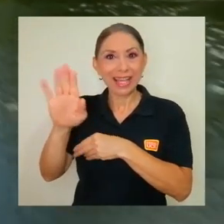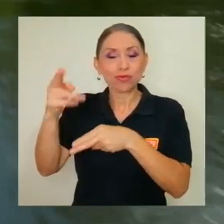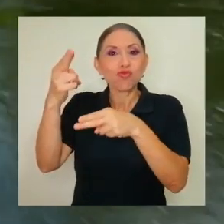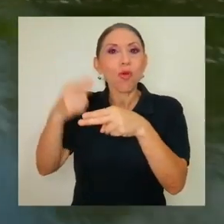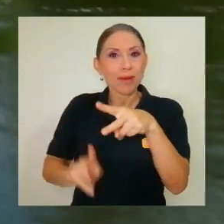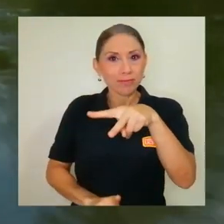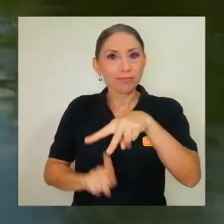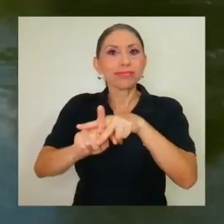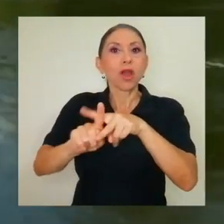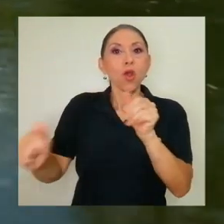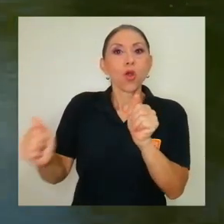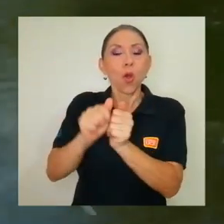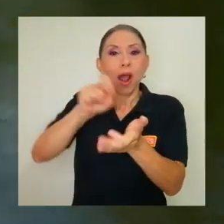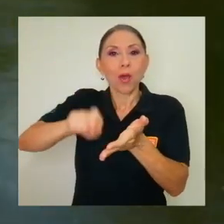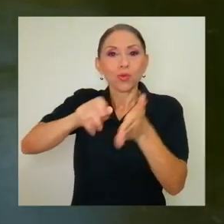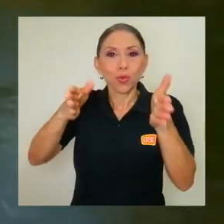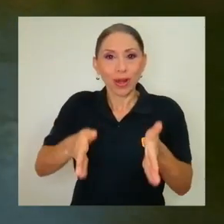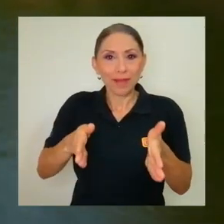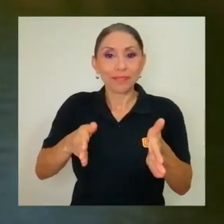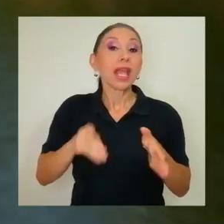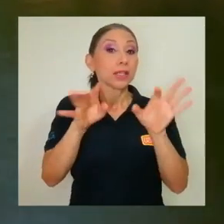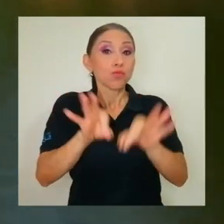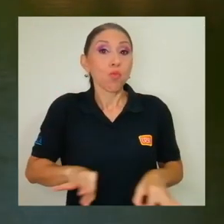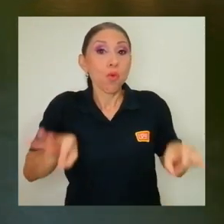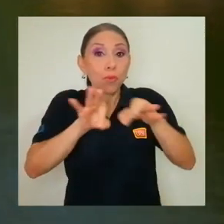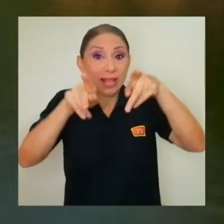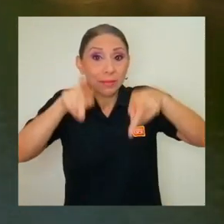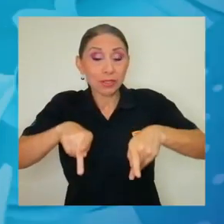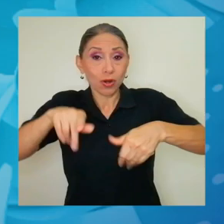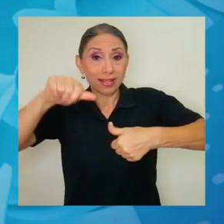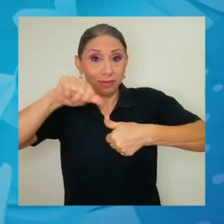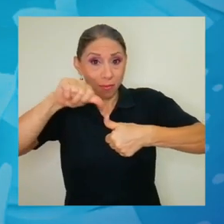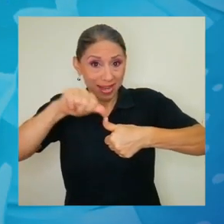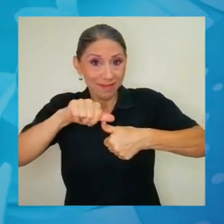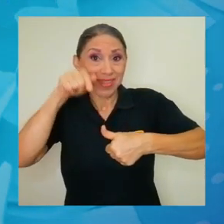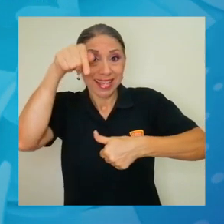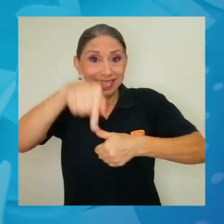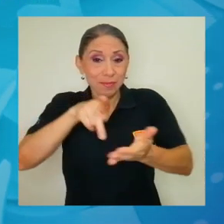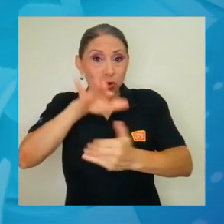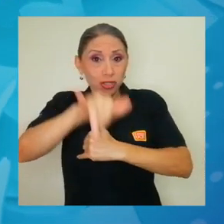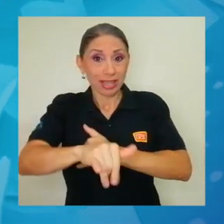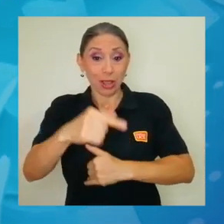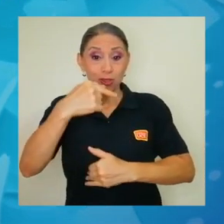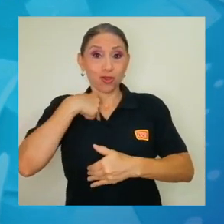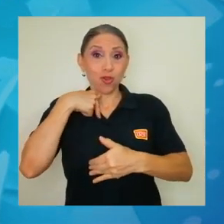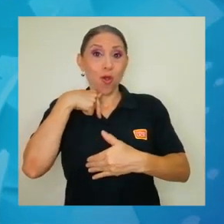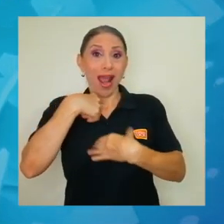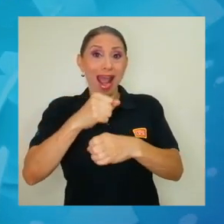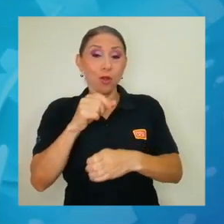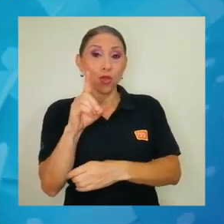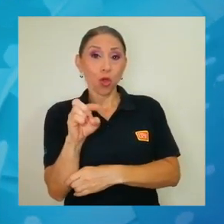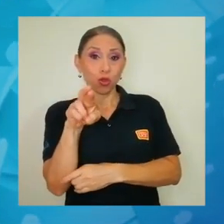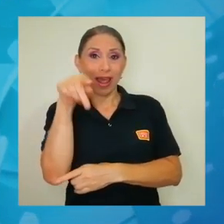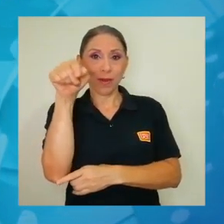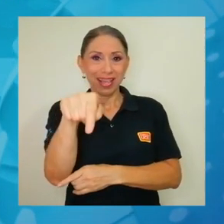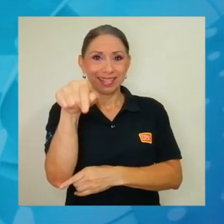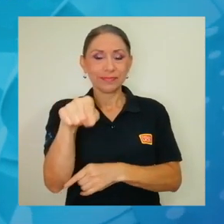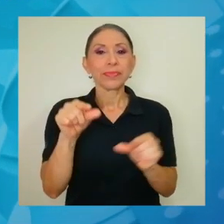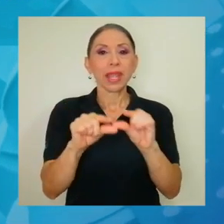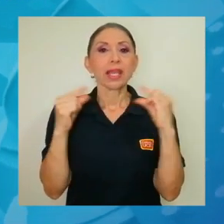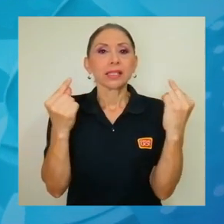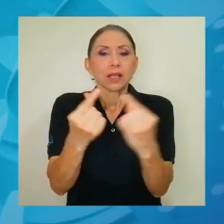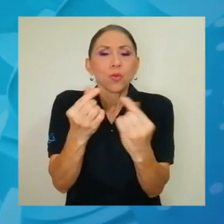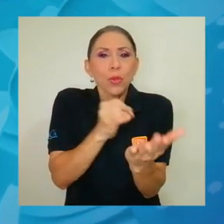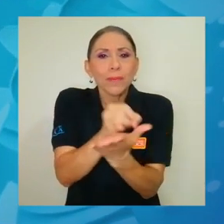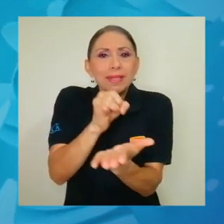importante que una persona de Centroamérica estuviera involucrada en ese proyecto. Y ahí es donde yo hago el doctorado. Entonces, este grupo de investigación